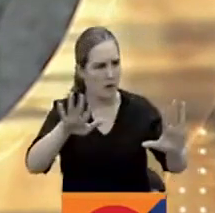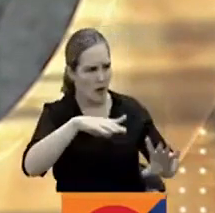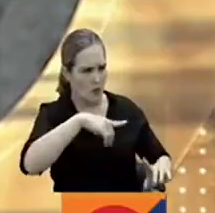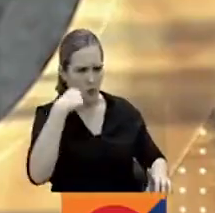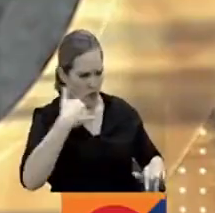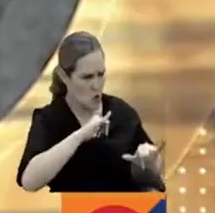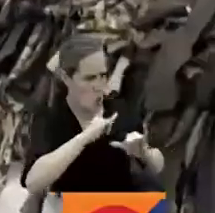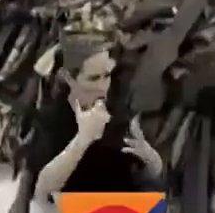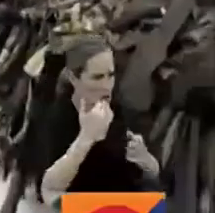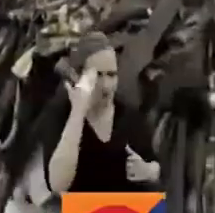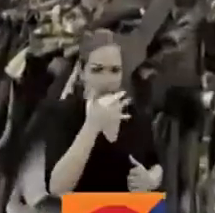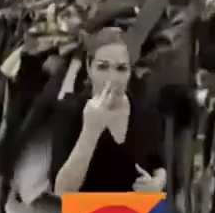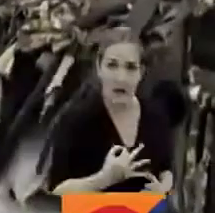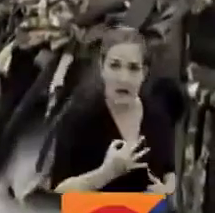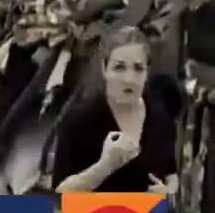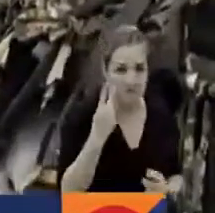material.